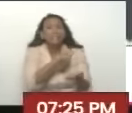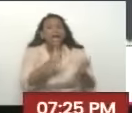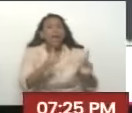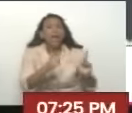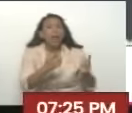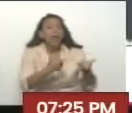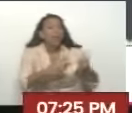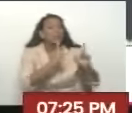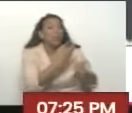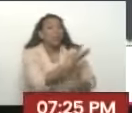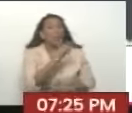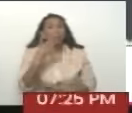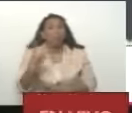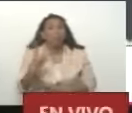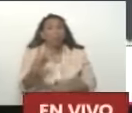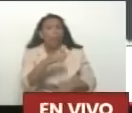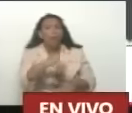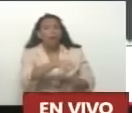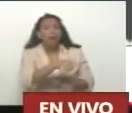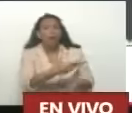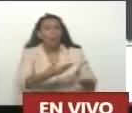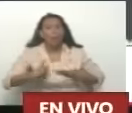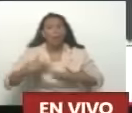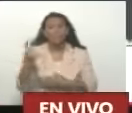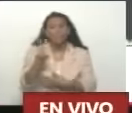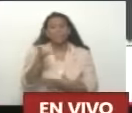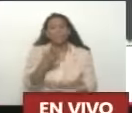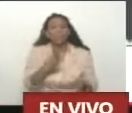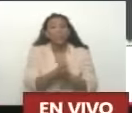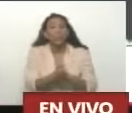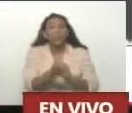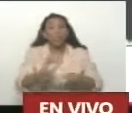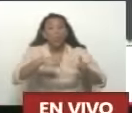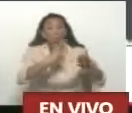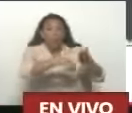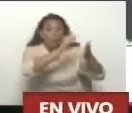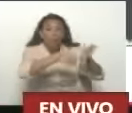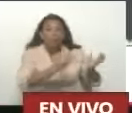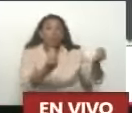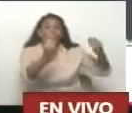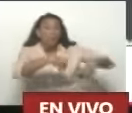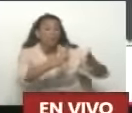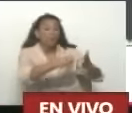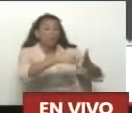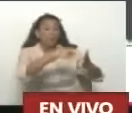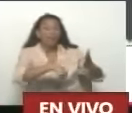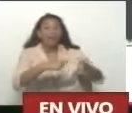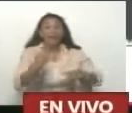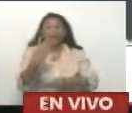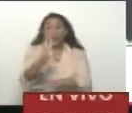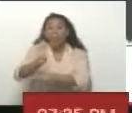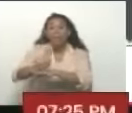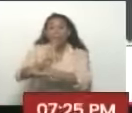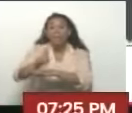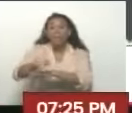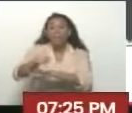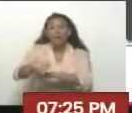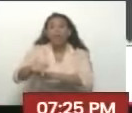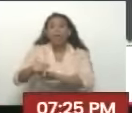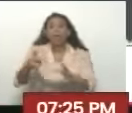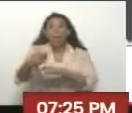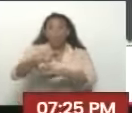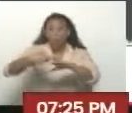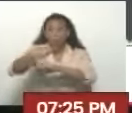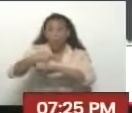licencia 44 Que se había establecido después de la firma Embarbados Entre el